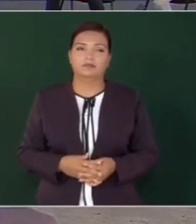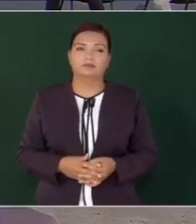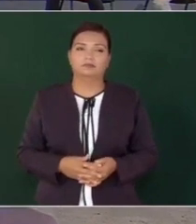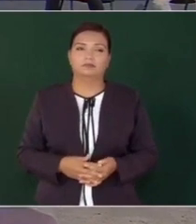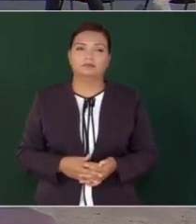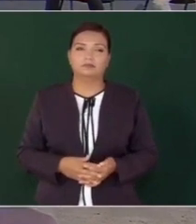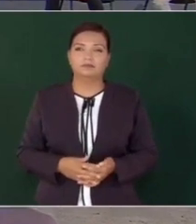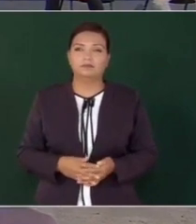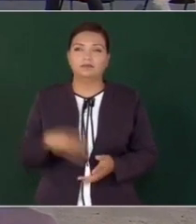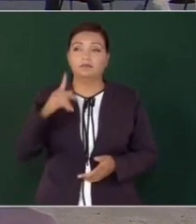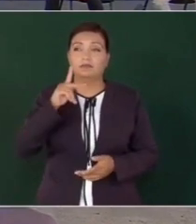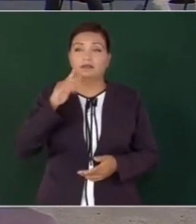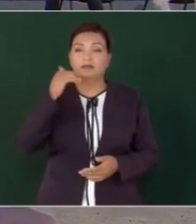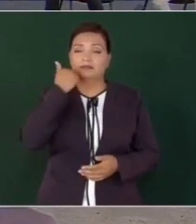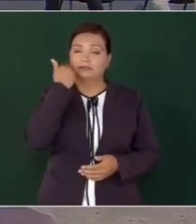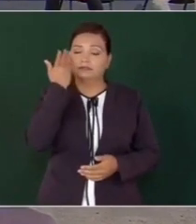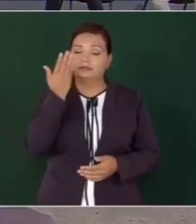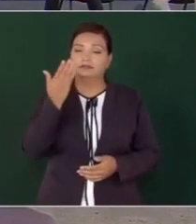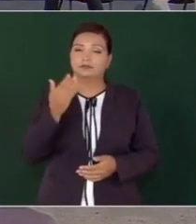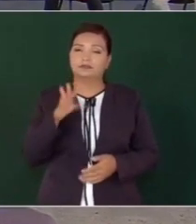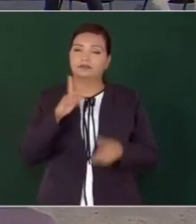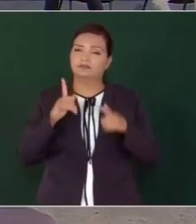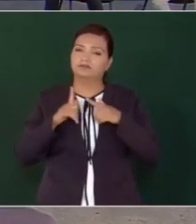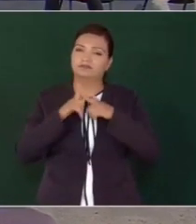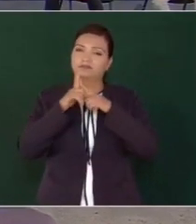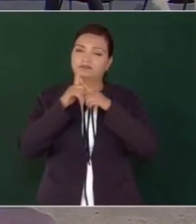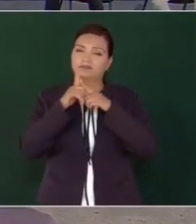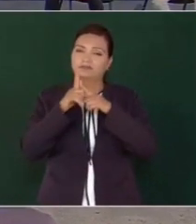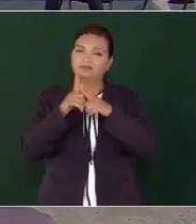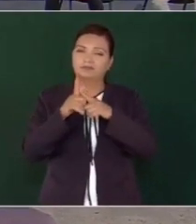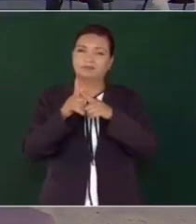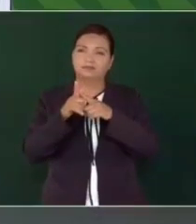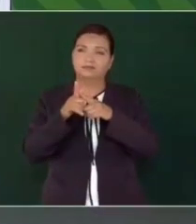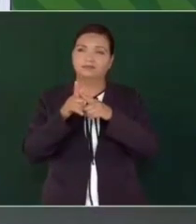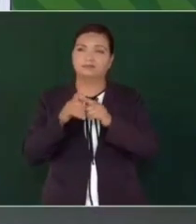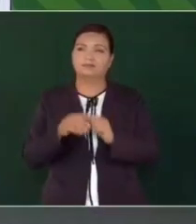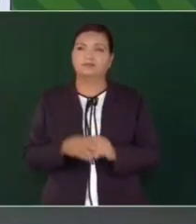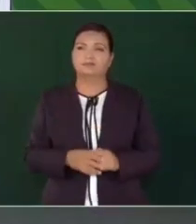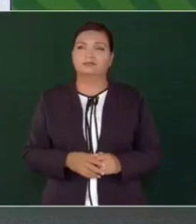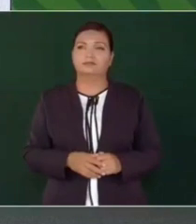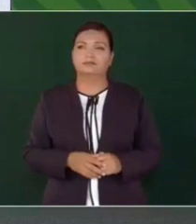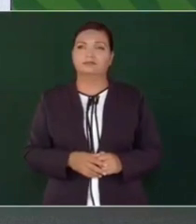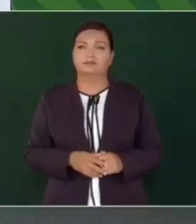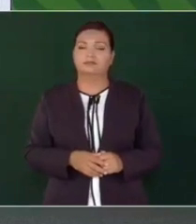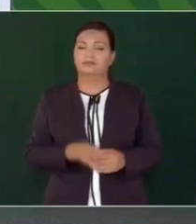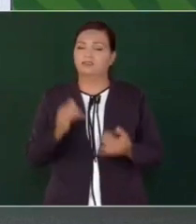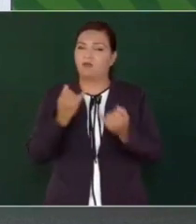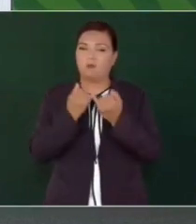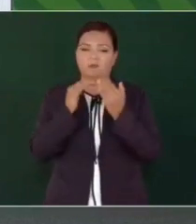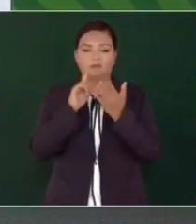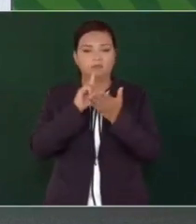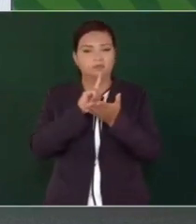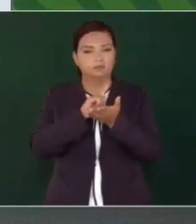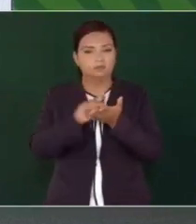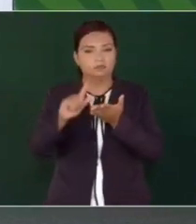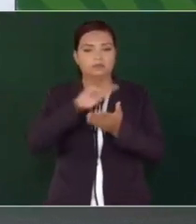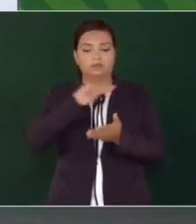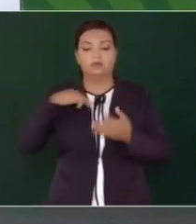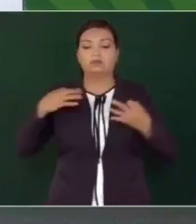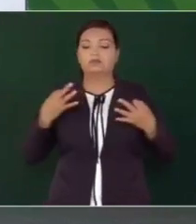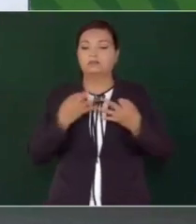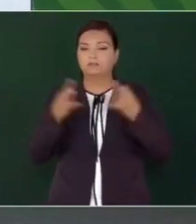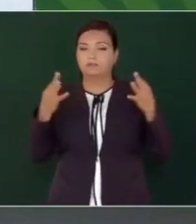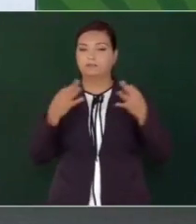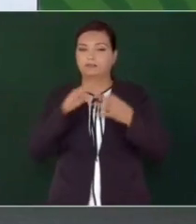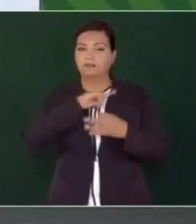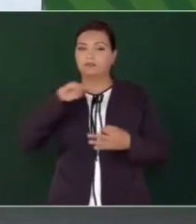pero queremos mantener intacto, íntegro nuestro territorio,